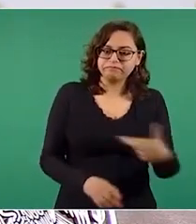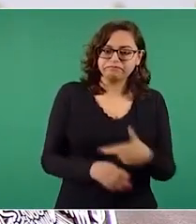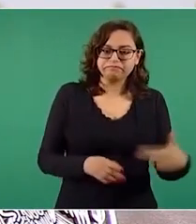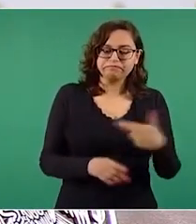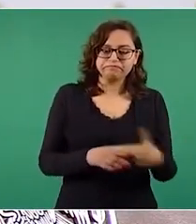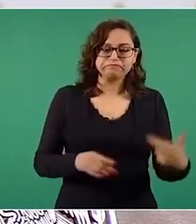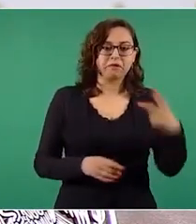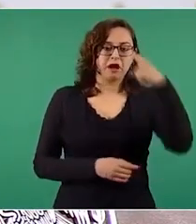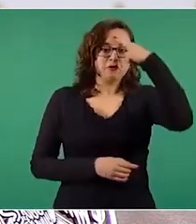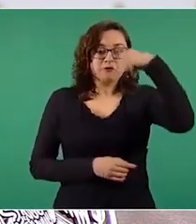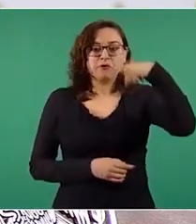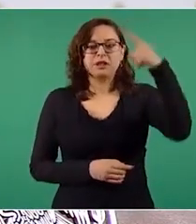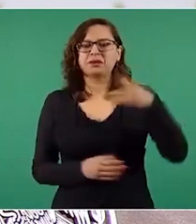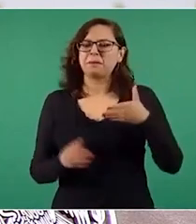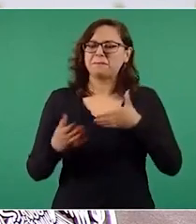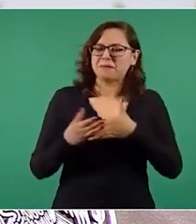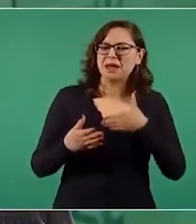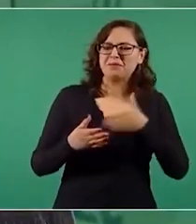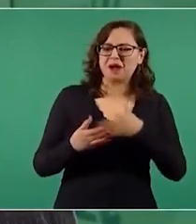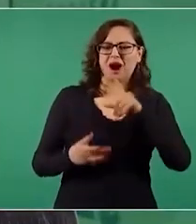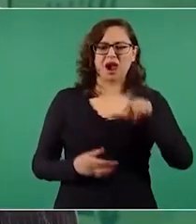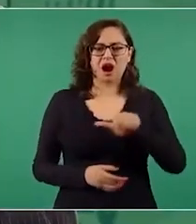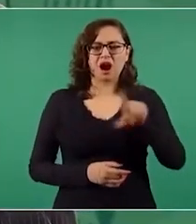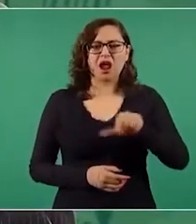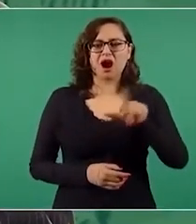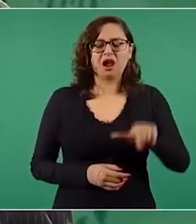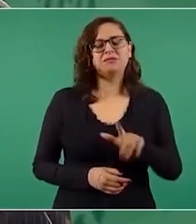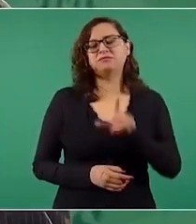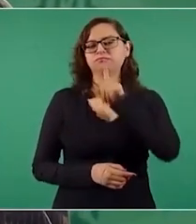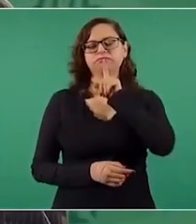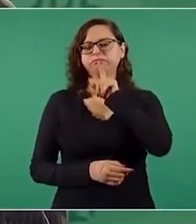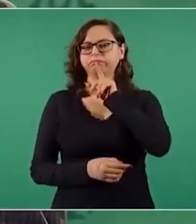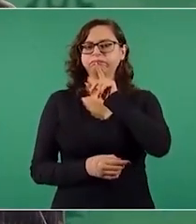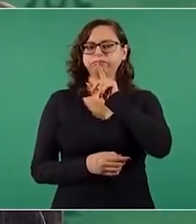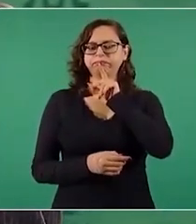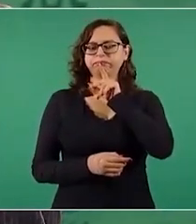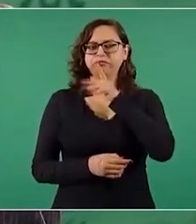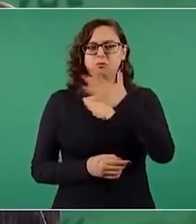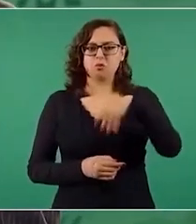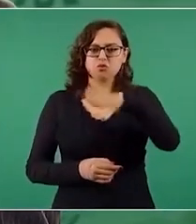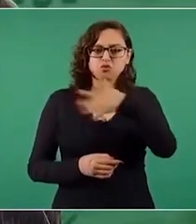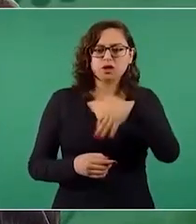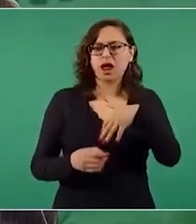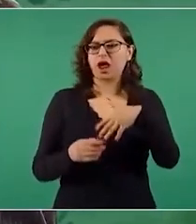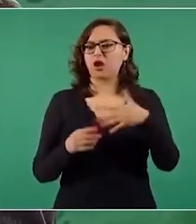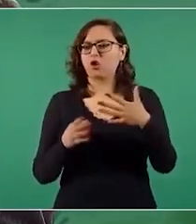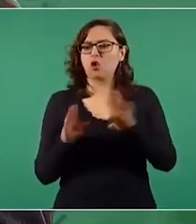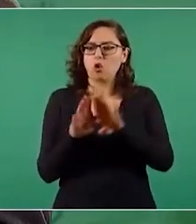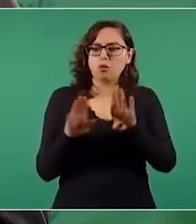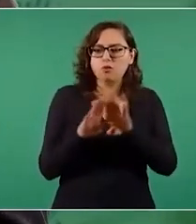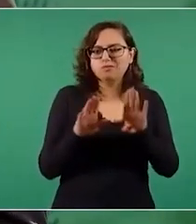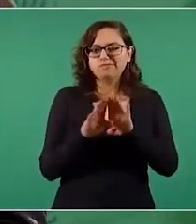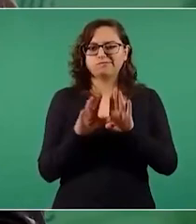tantas trabas burocráticas, que se busquen mecanismos